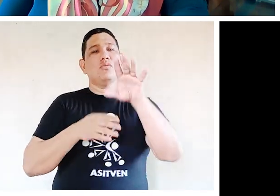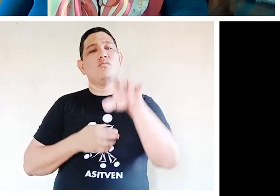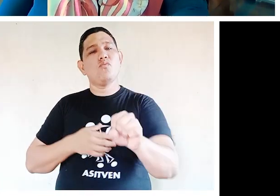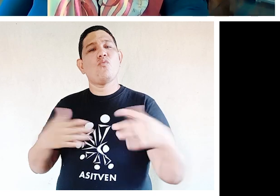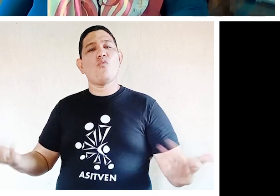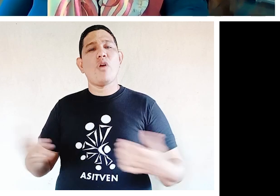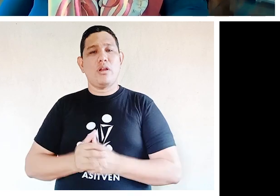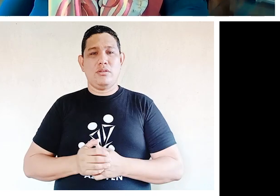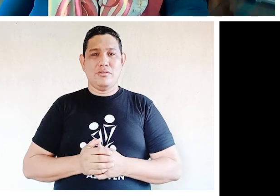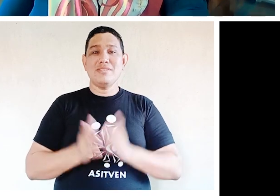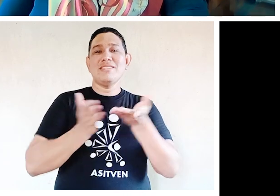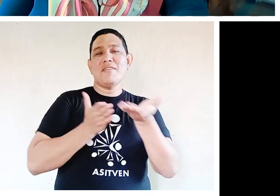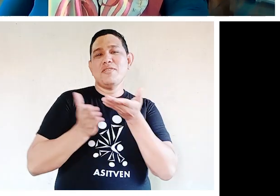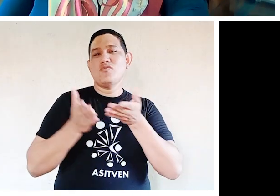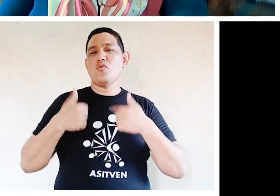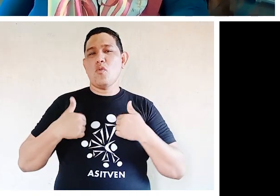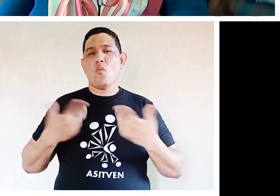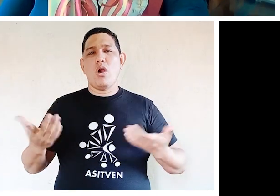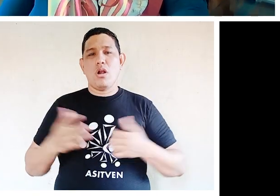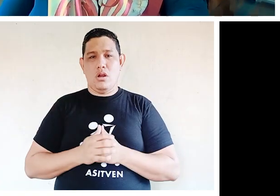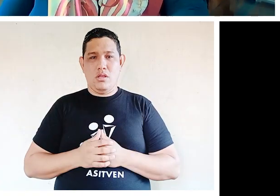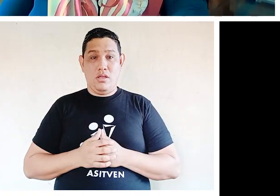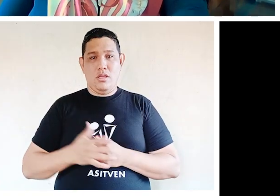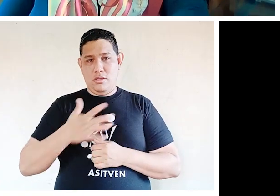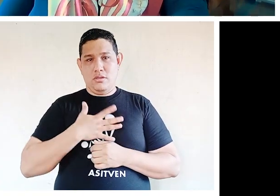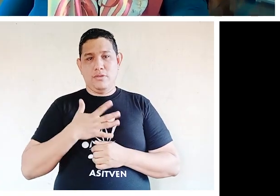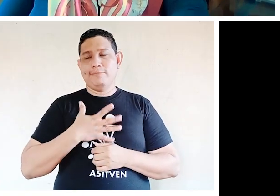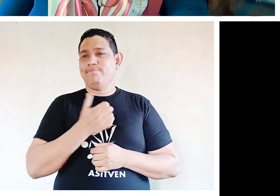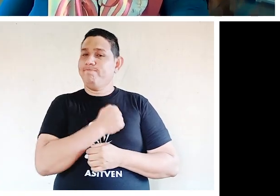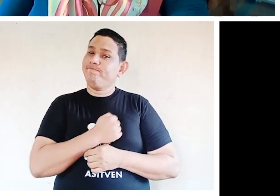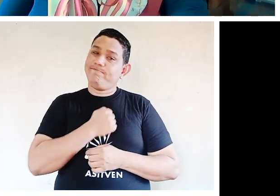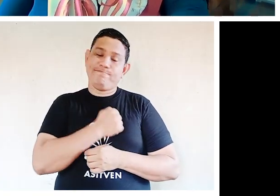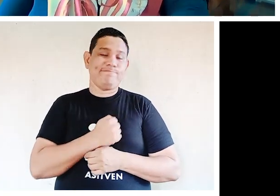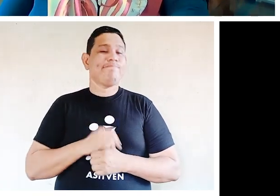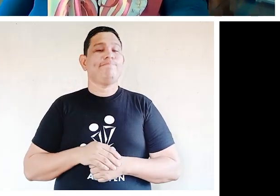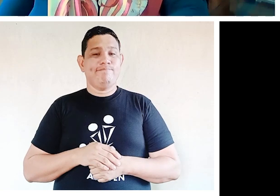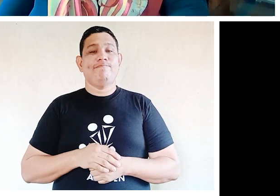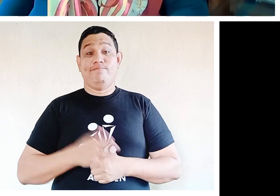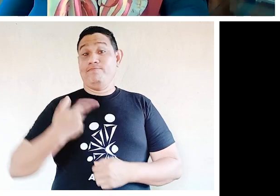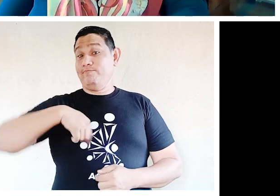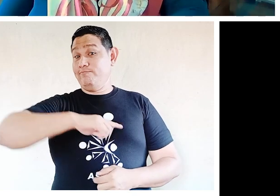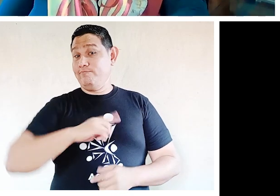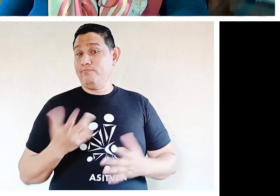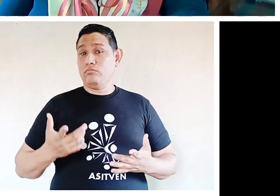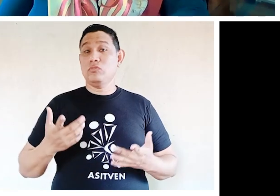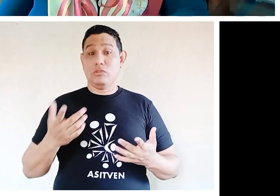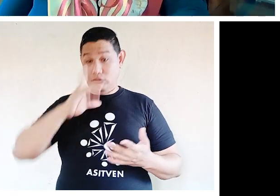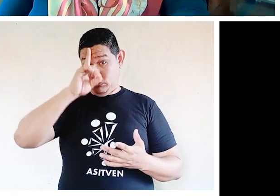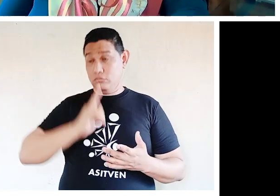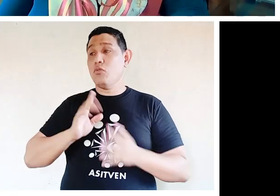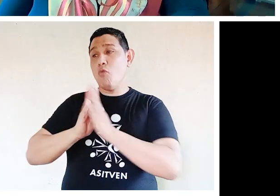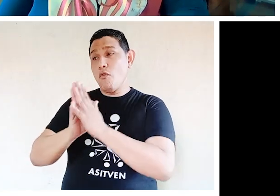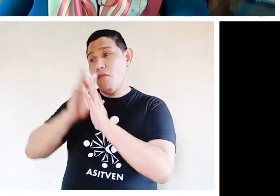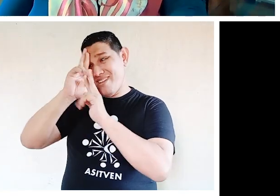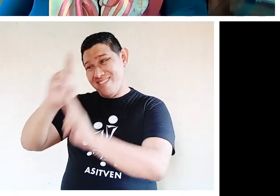conoce mejor el servicio, pues yo lo lamento, pero allí nosotros solicitamos respeto,